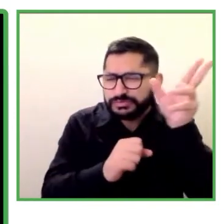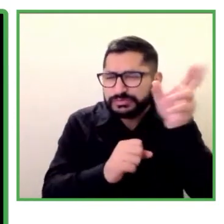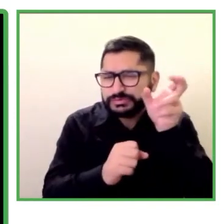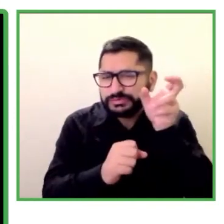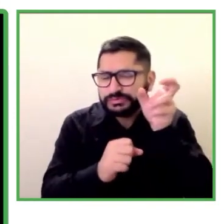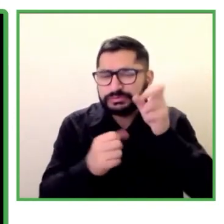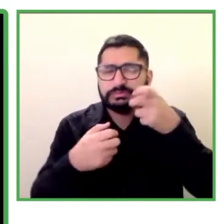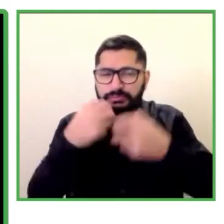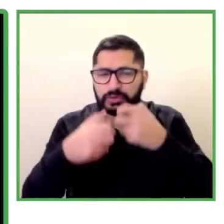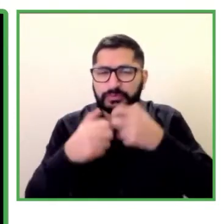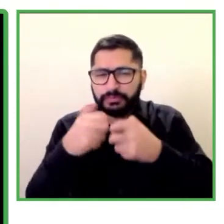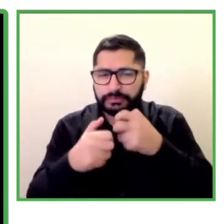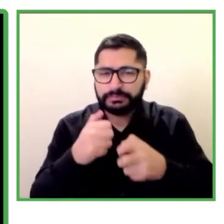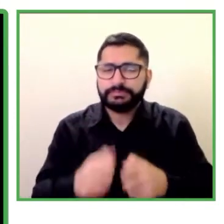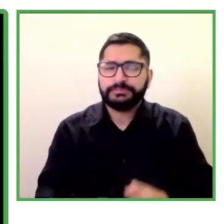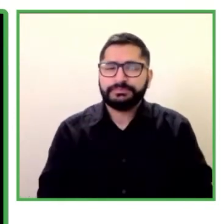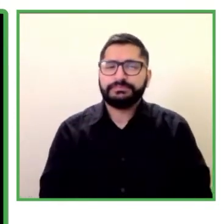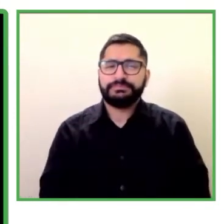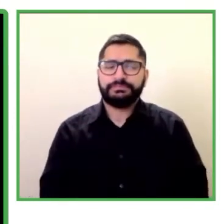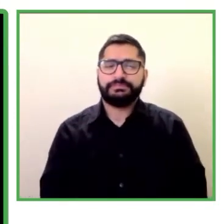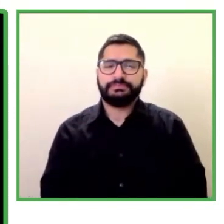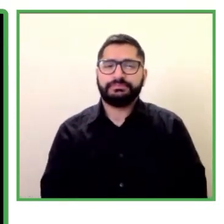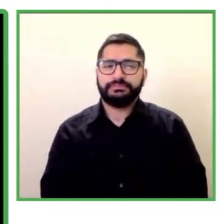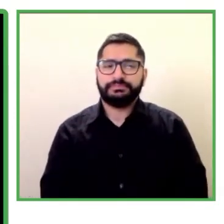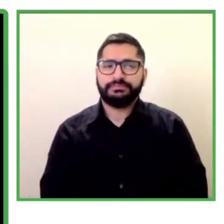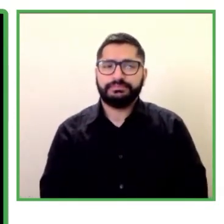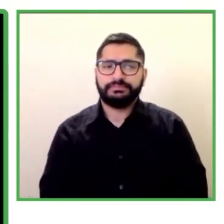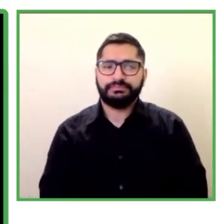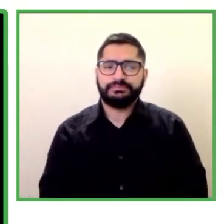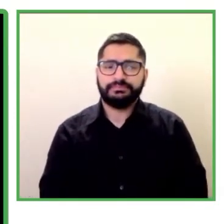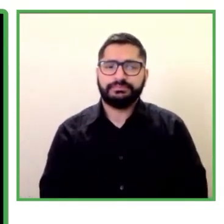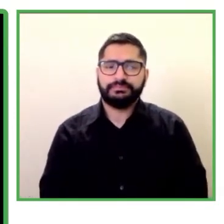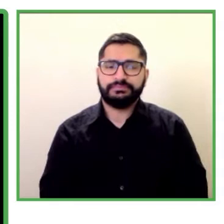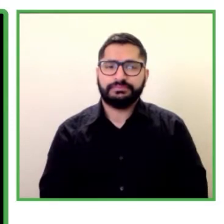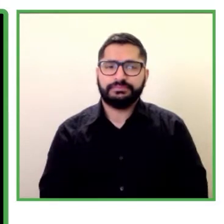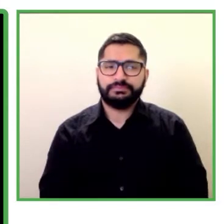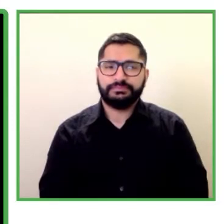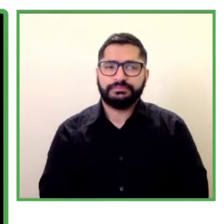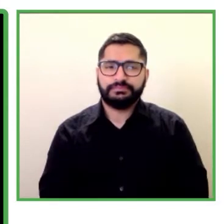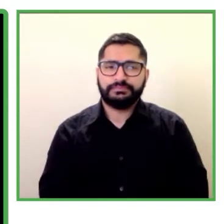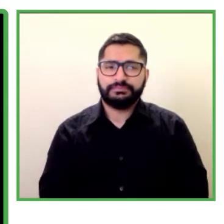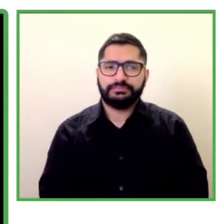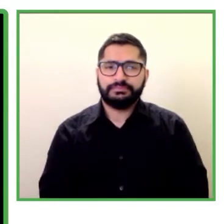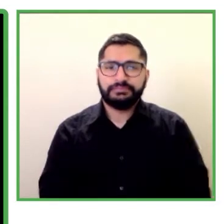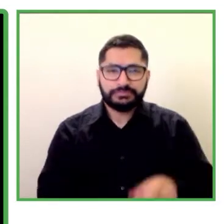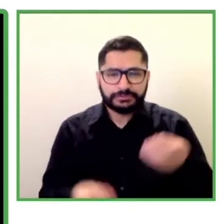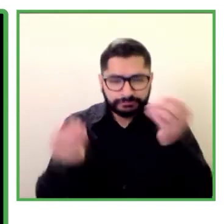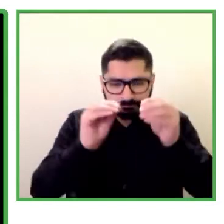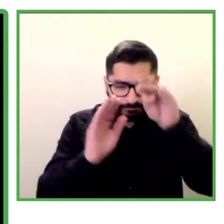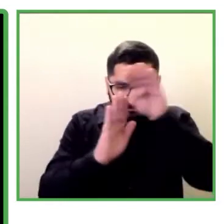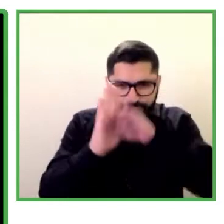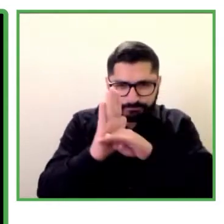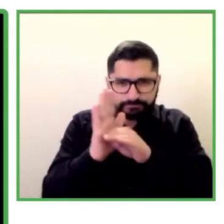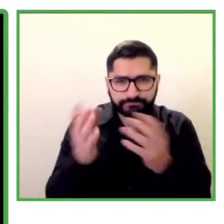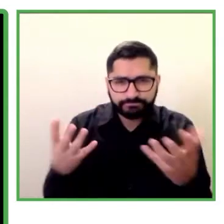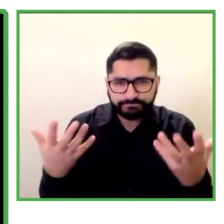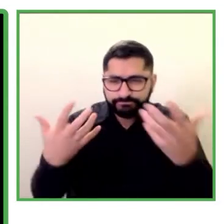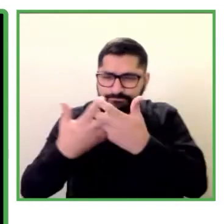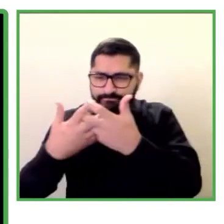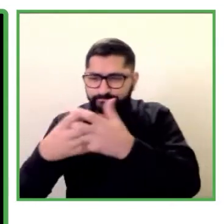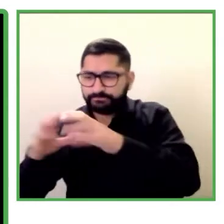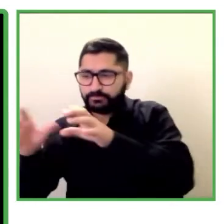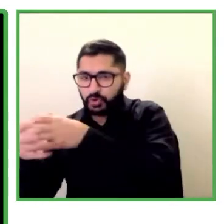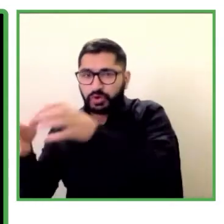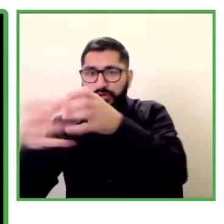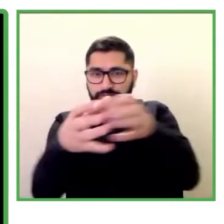Un vehículo de Uruguay para generar ese vínculo entre las diferentes organizaciones y las personas con discapacidad que tantas